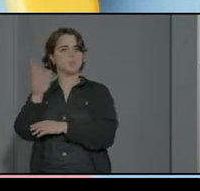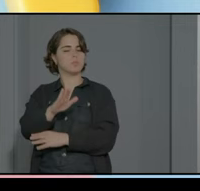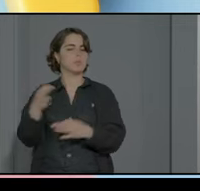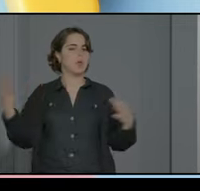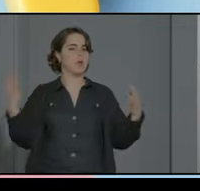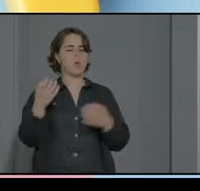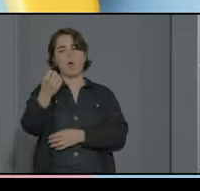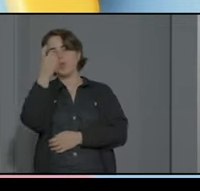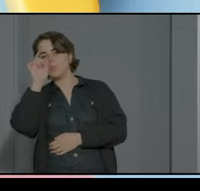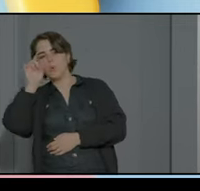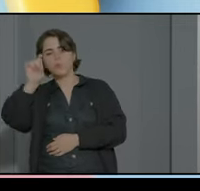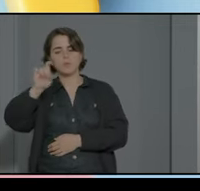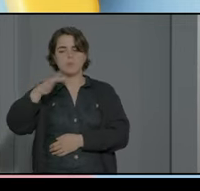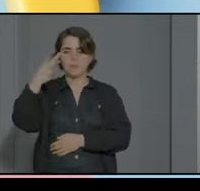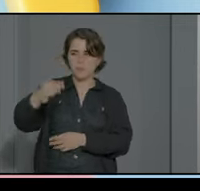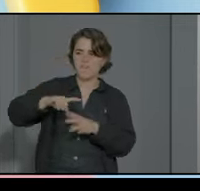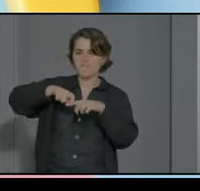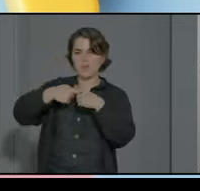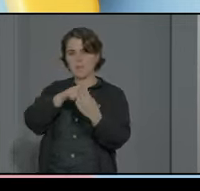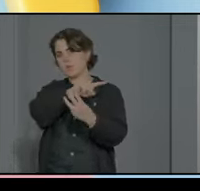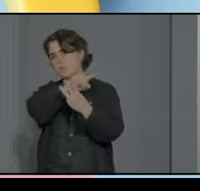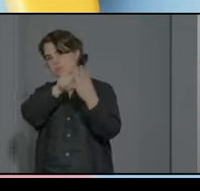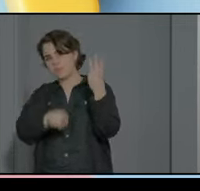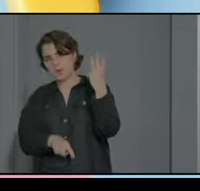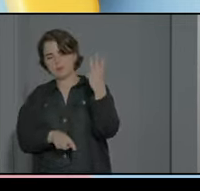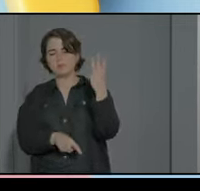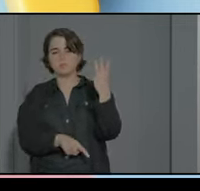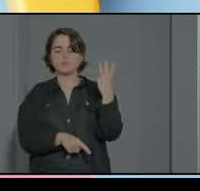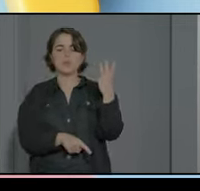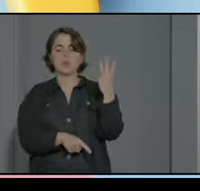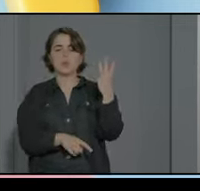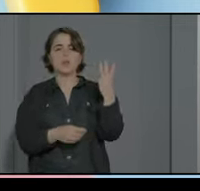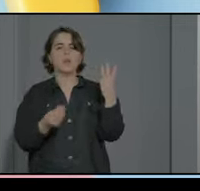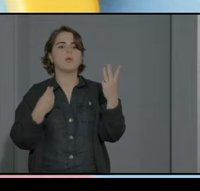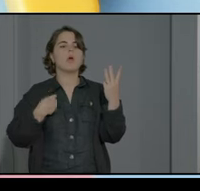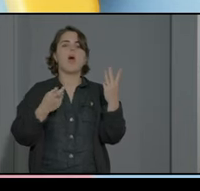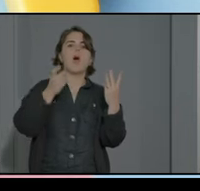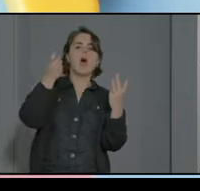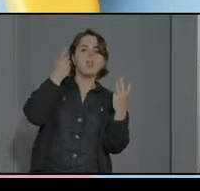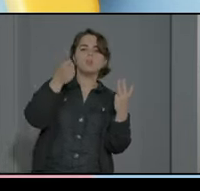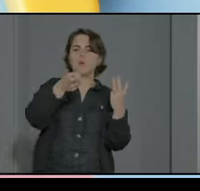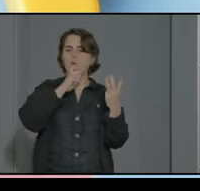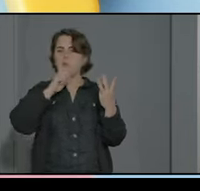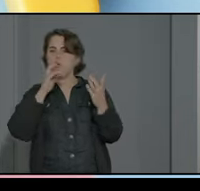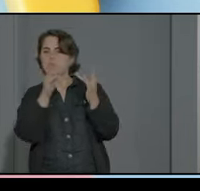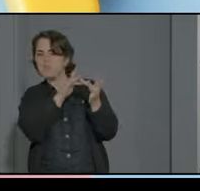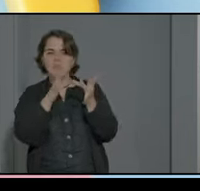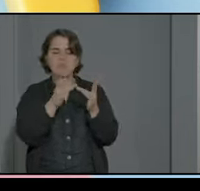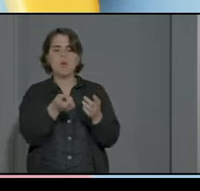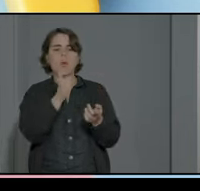los alumnos y a los profesores y a las familias que se muestran interesadas cómo son nuestros alumnos cómo se pueden relacionar con ellos